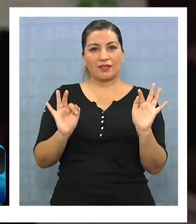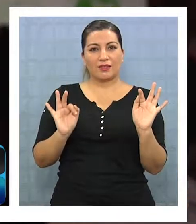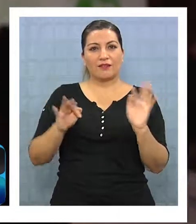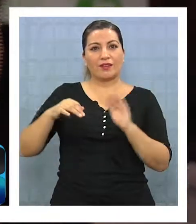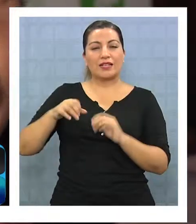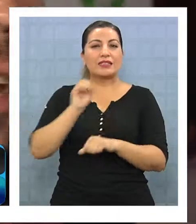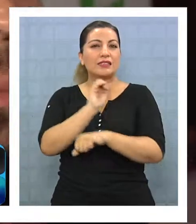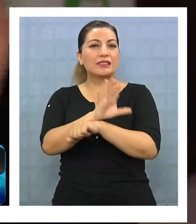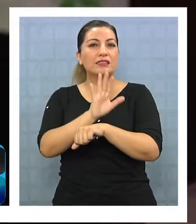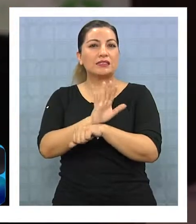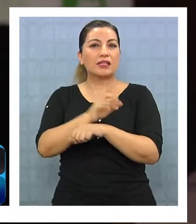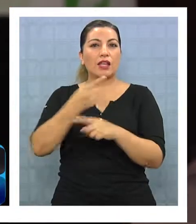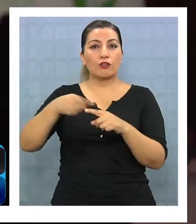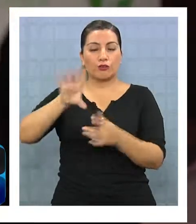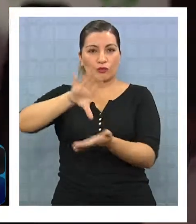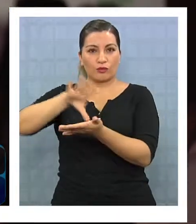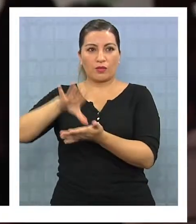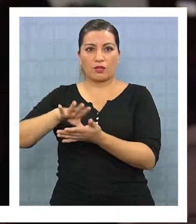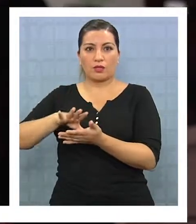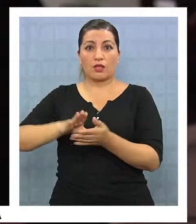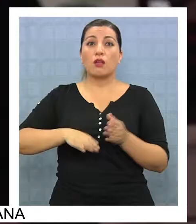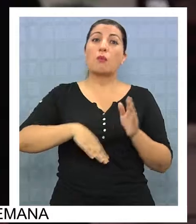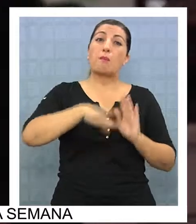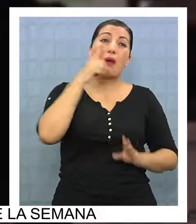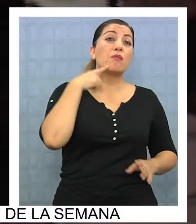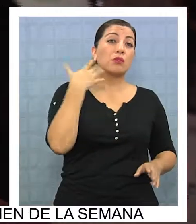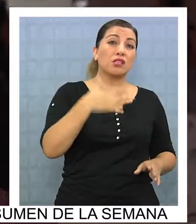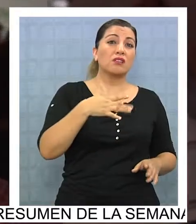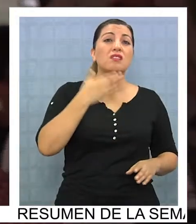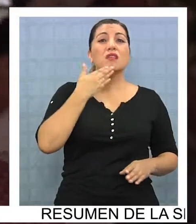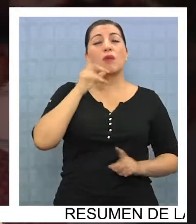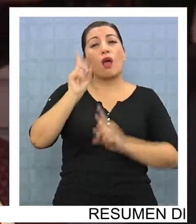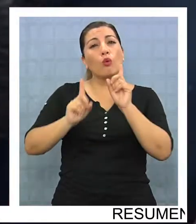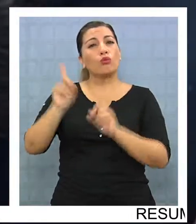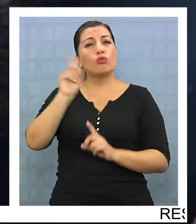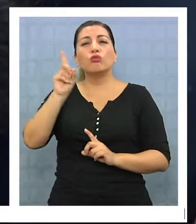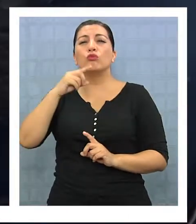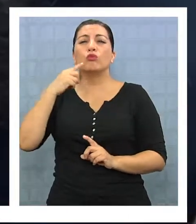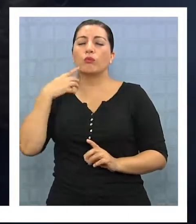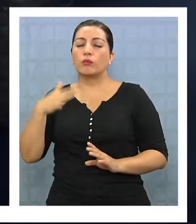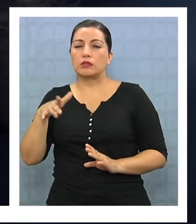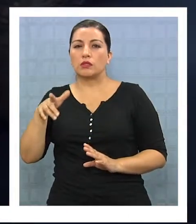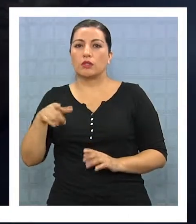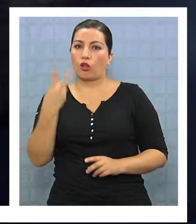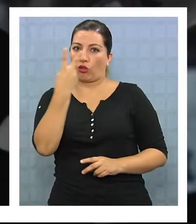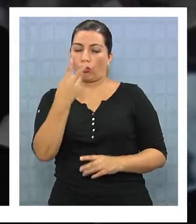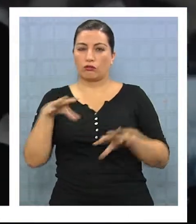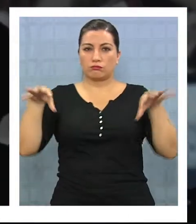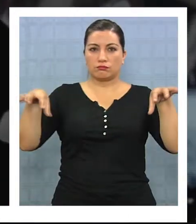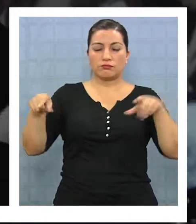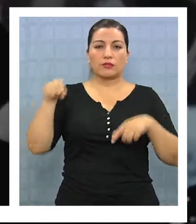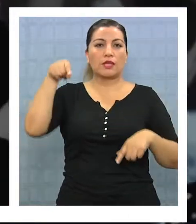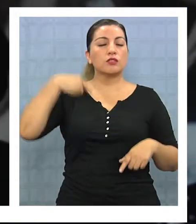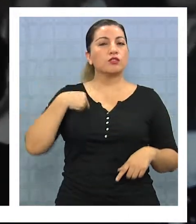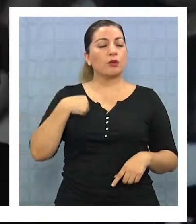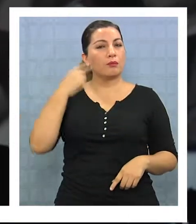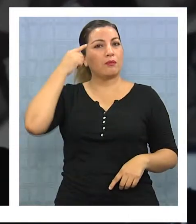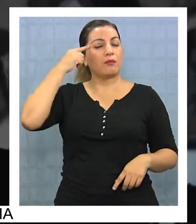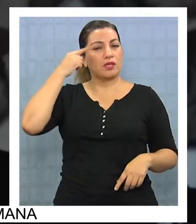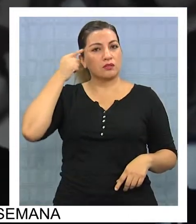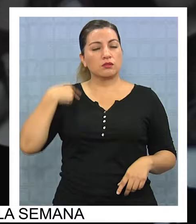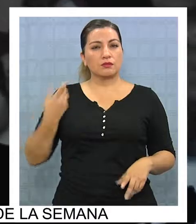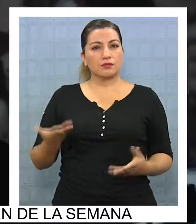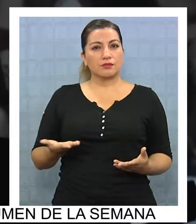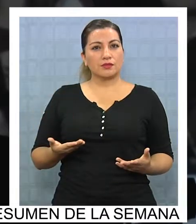cine de afuera, ya sean los más importantes y los no tan importantes. Me parece que, me parece sí que esa bonanza